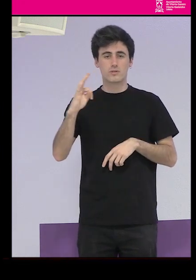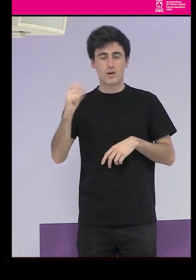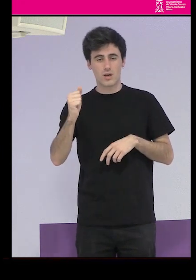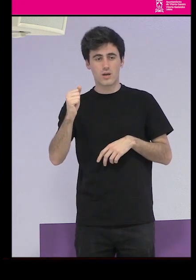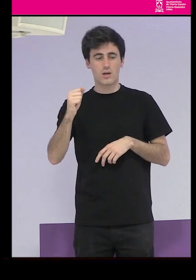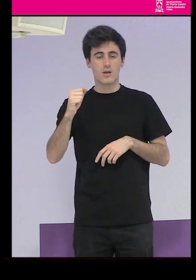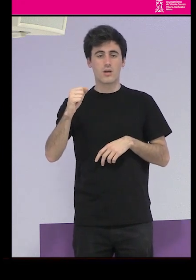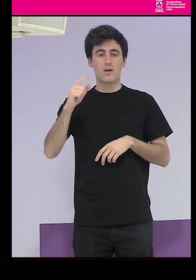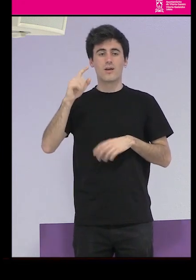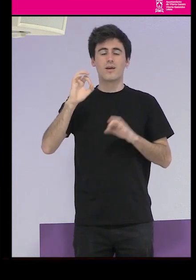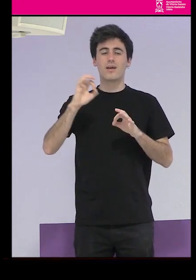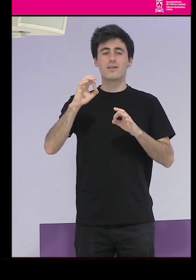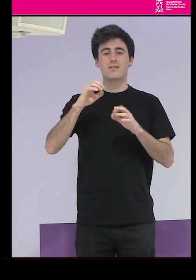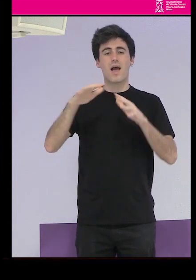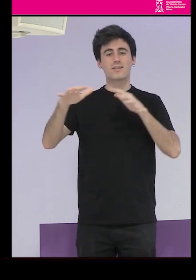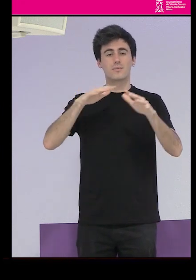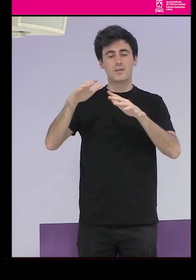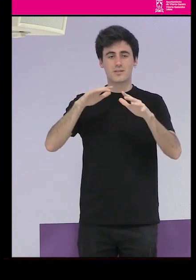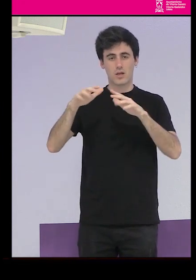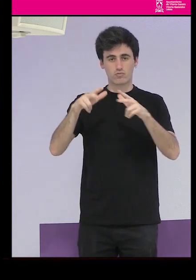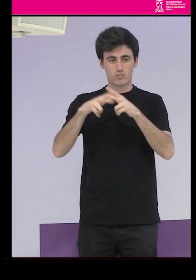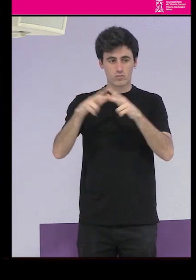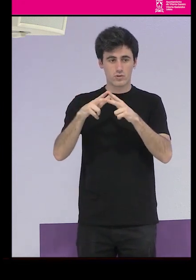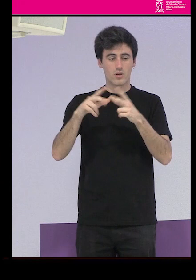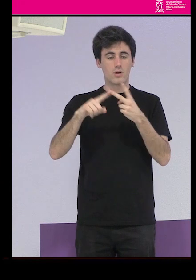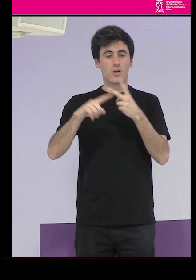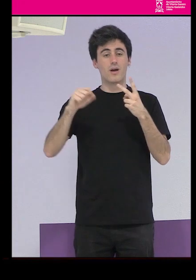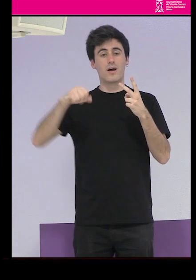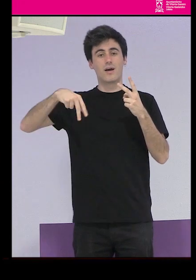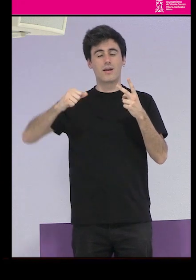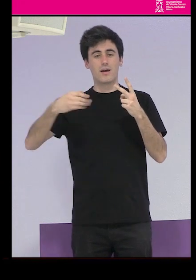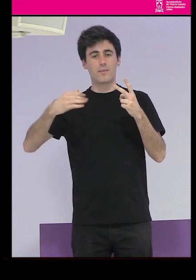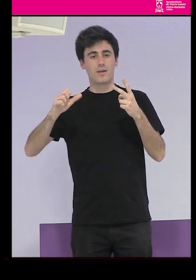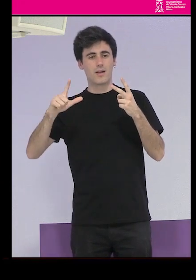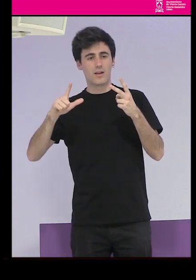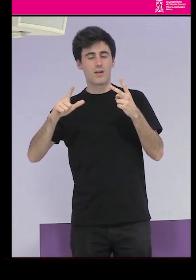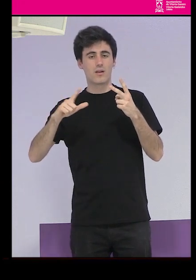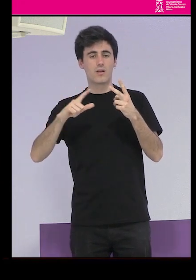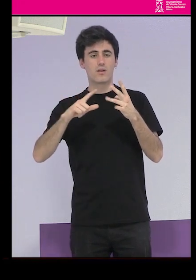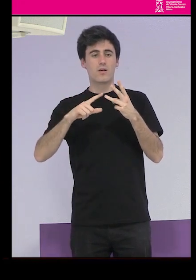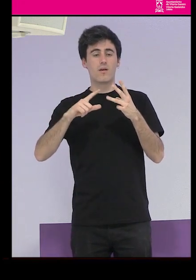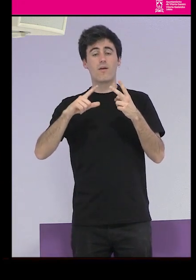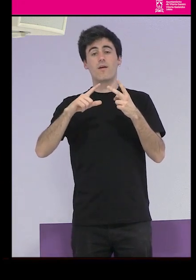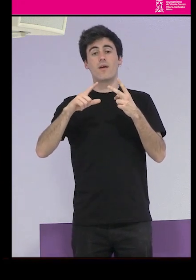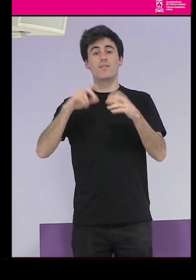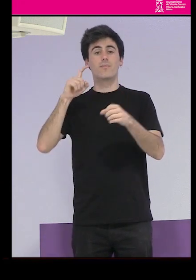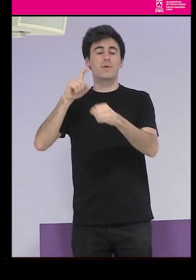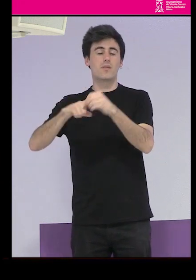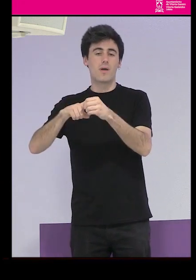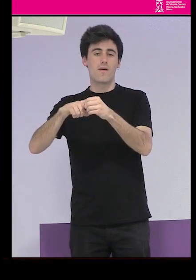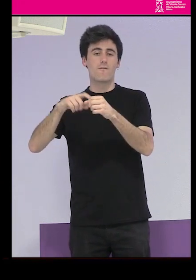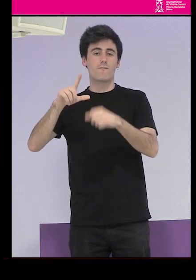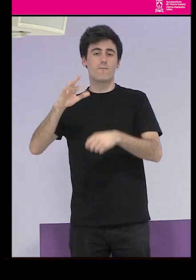Anabel Saez del Pozo integrante de Feminics Talde y Marina